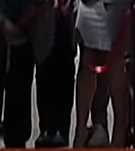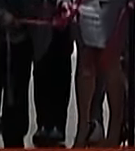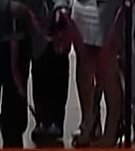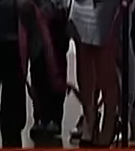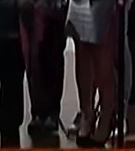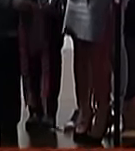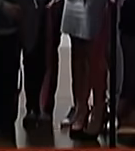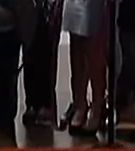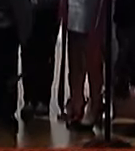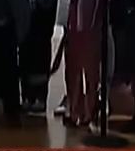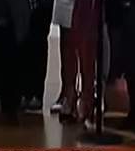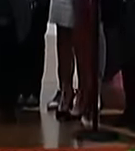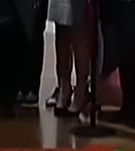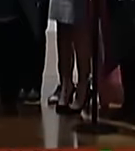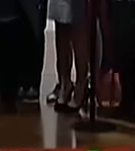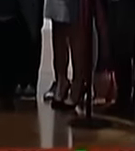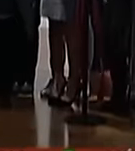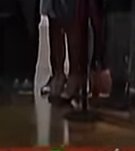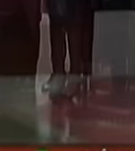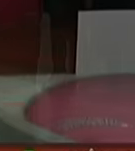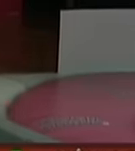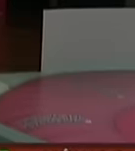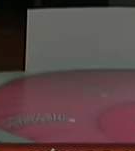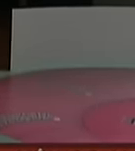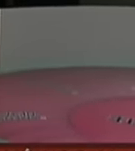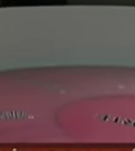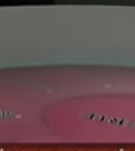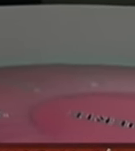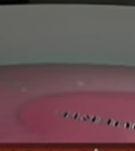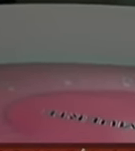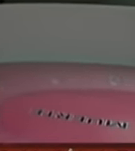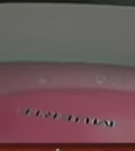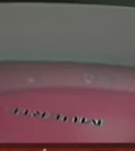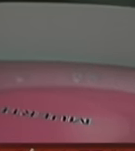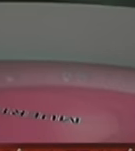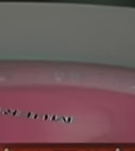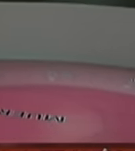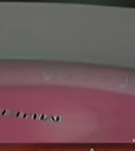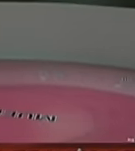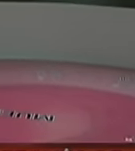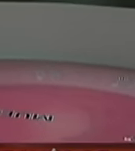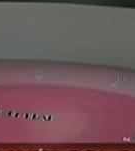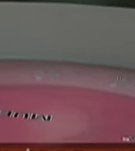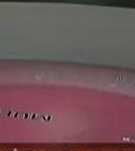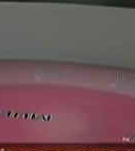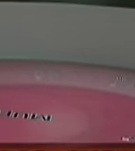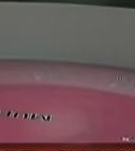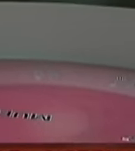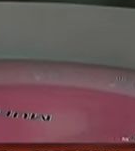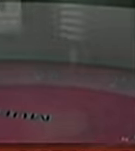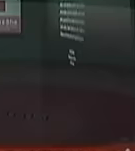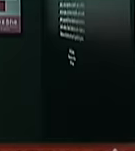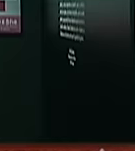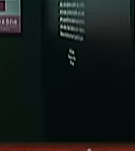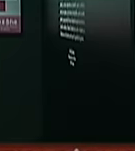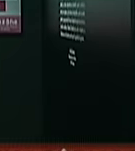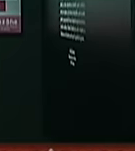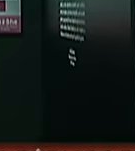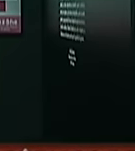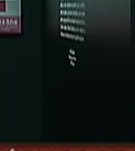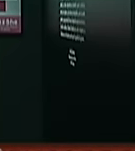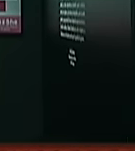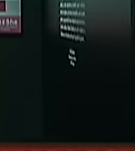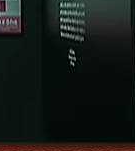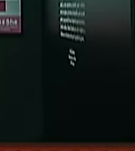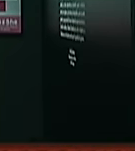contra las mujeres y las niñas mediante esta exposición que es temporal integrada por series fotográficas instalaciones y textos en torno al tema